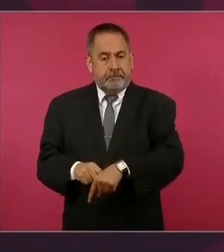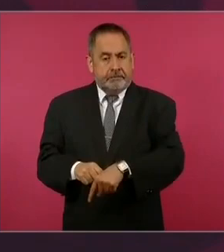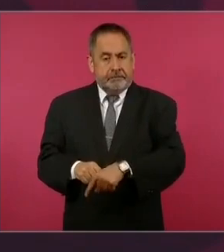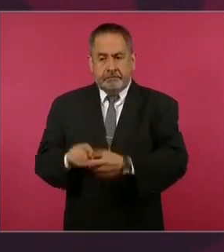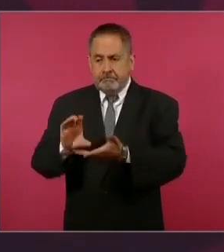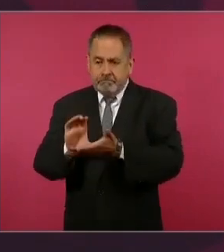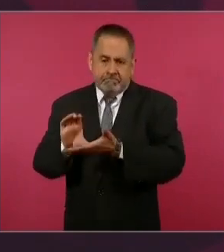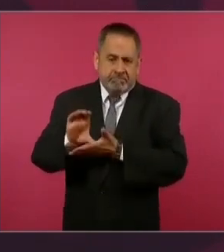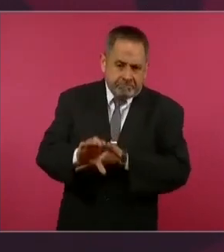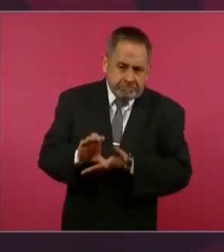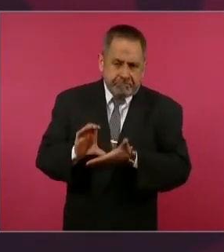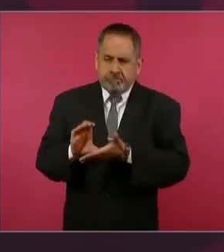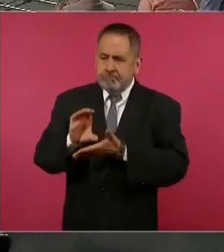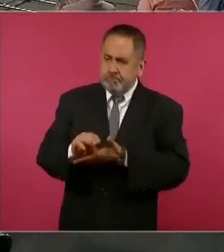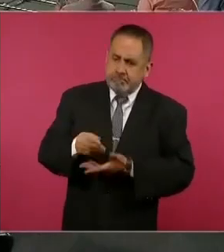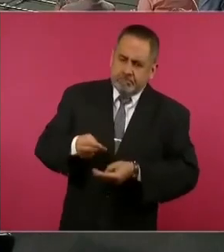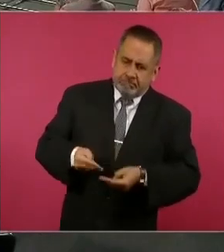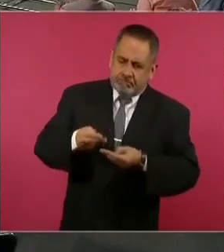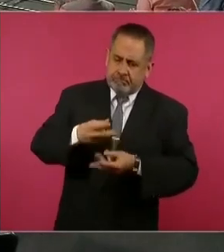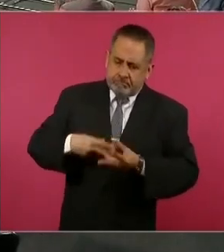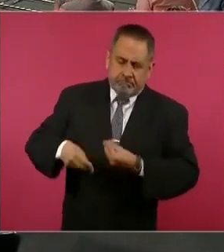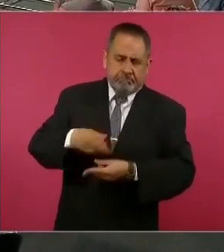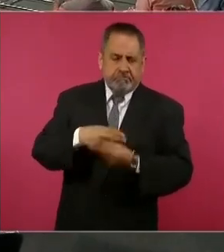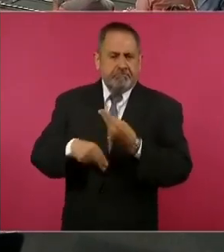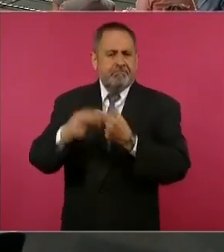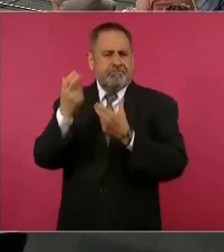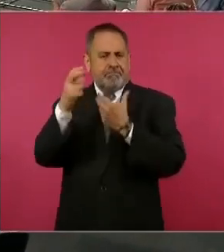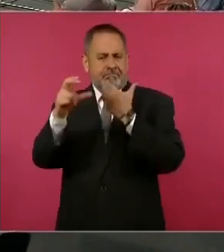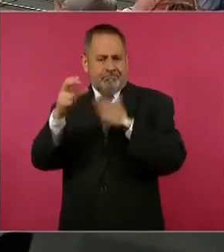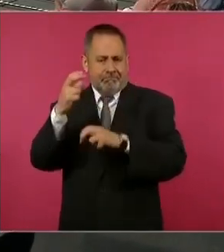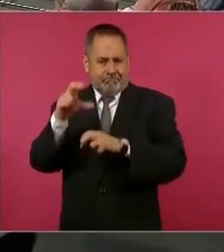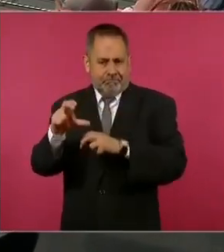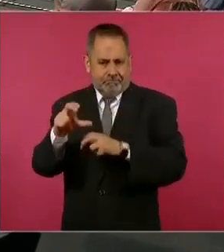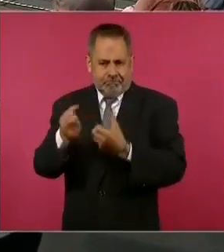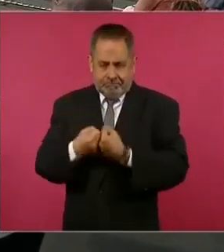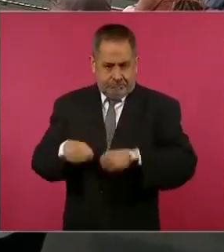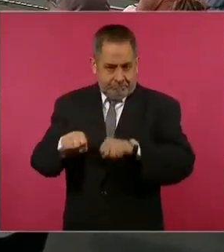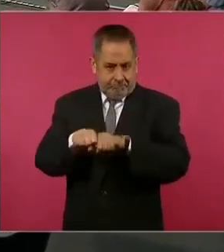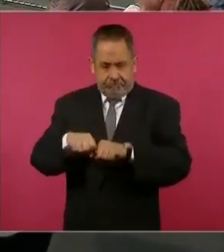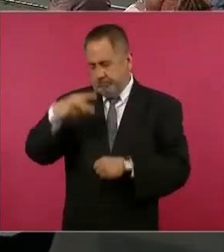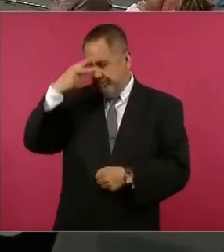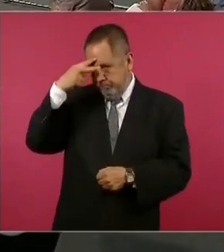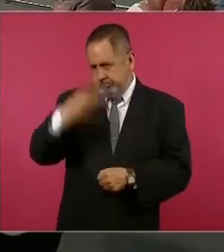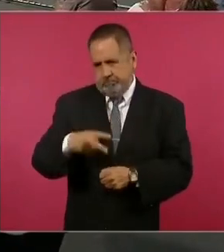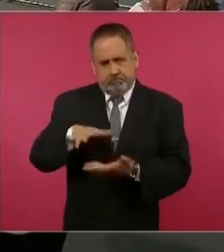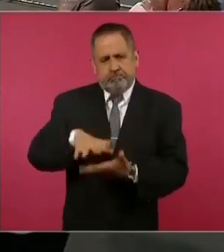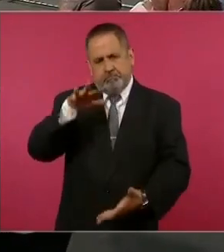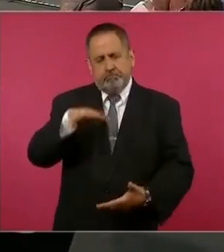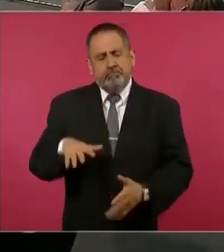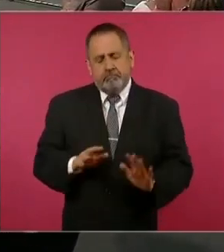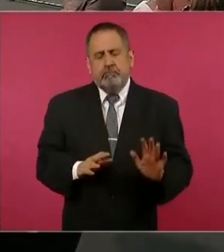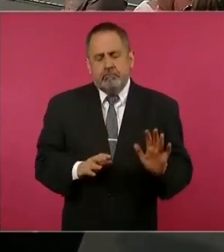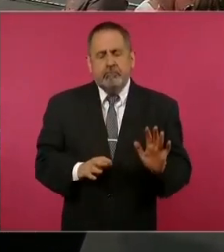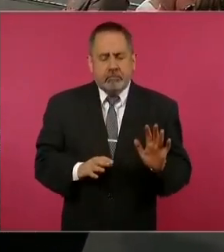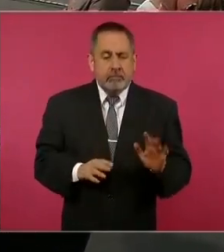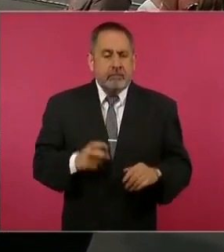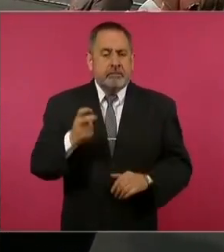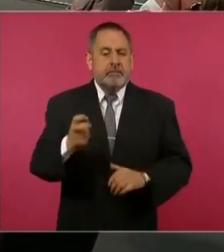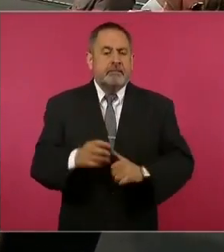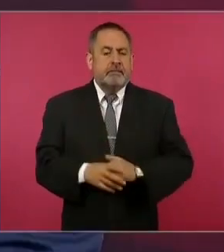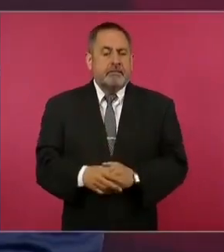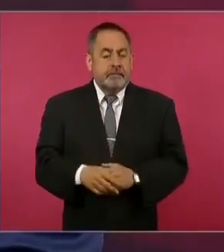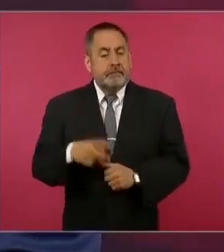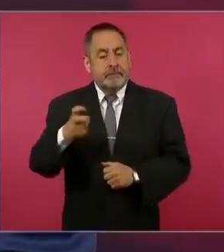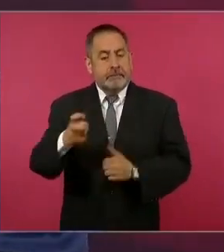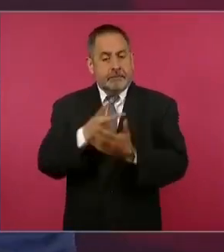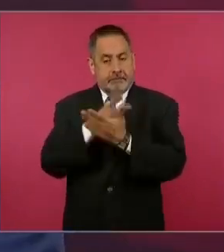inversiones, de las acciones sean de mexicanos, eso es lo que… Este